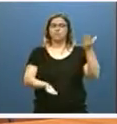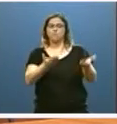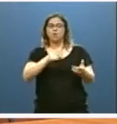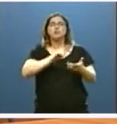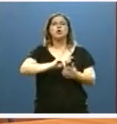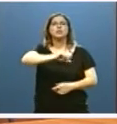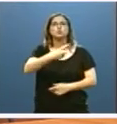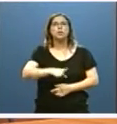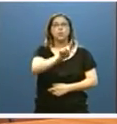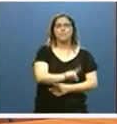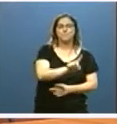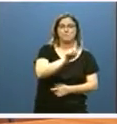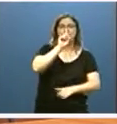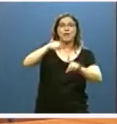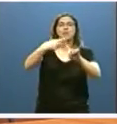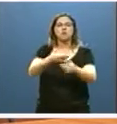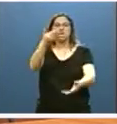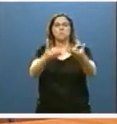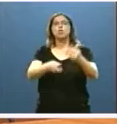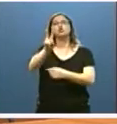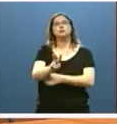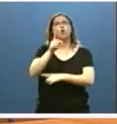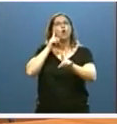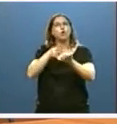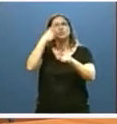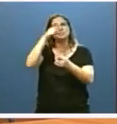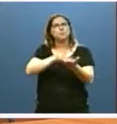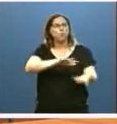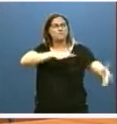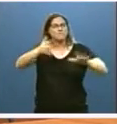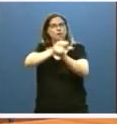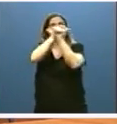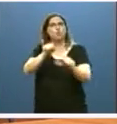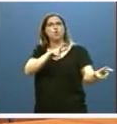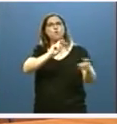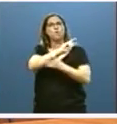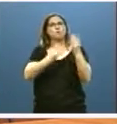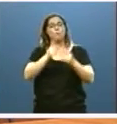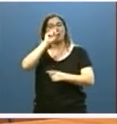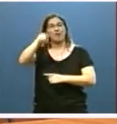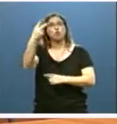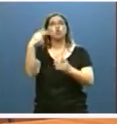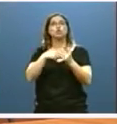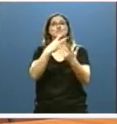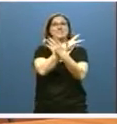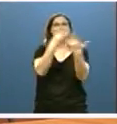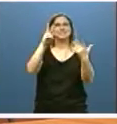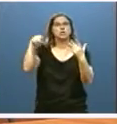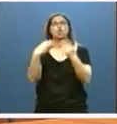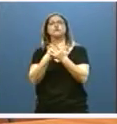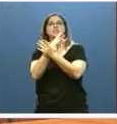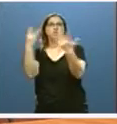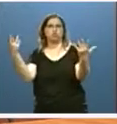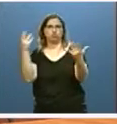primaria y el próximo curso evaluaremos secundaria con el objetivo de implantar ese nuevo modelo en el curso 2017-2018.